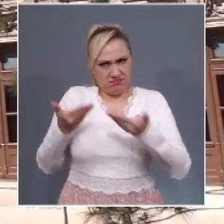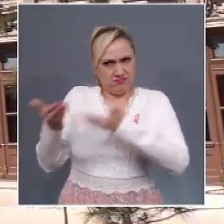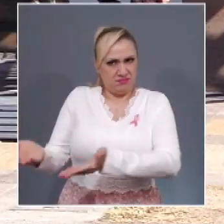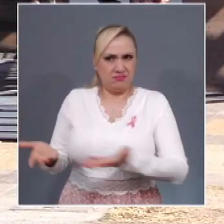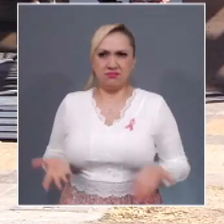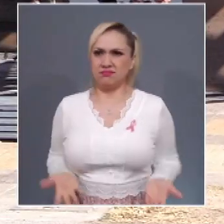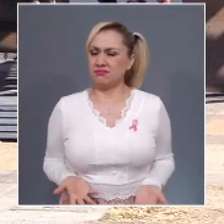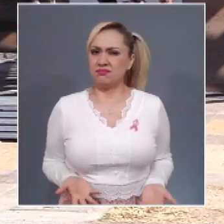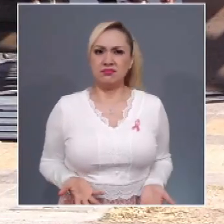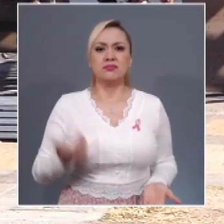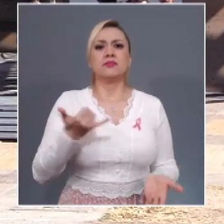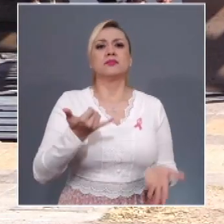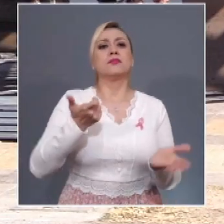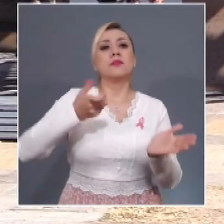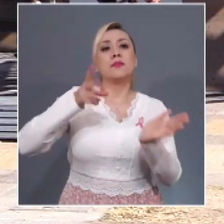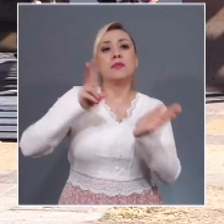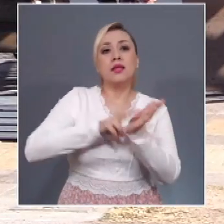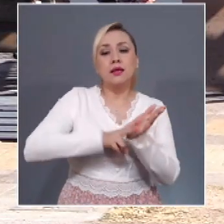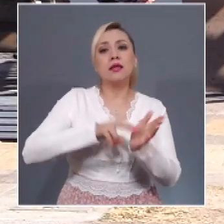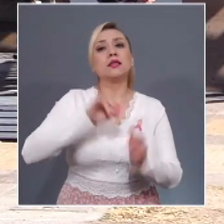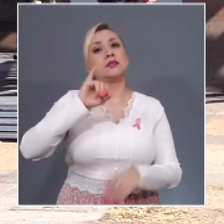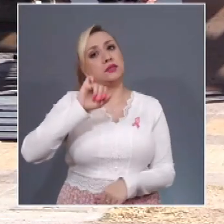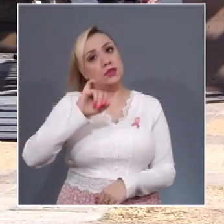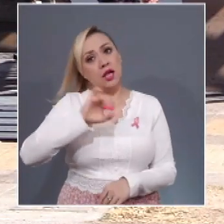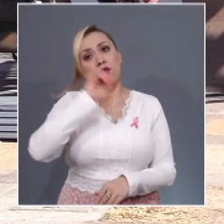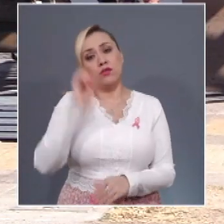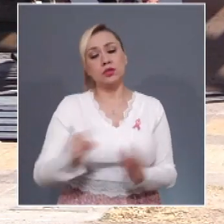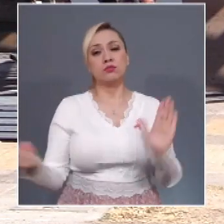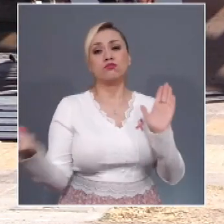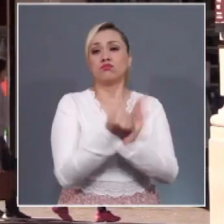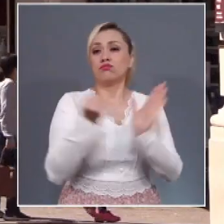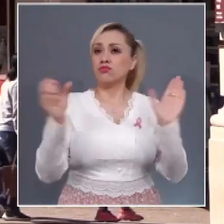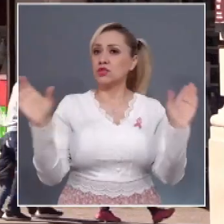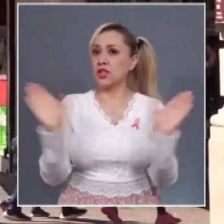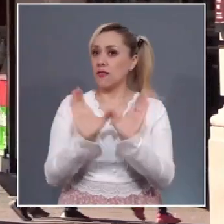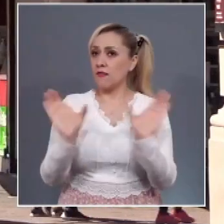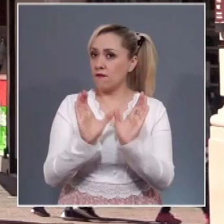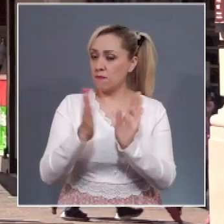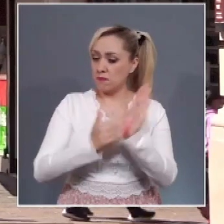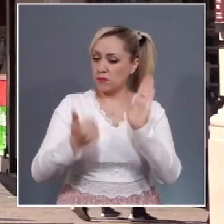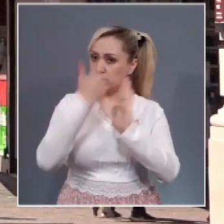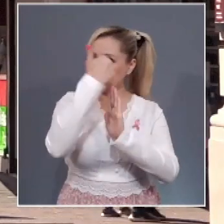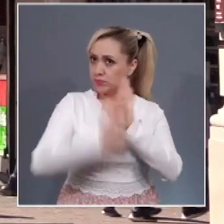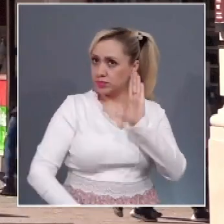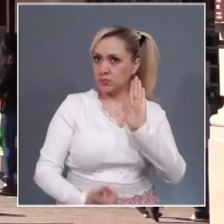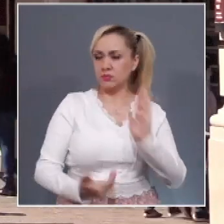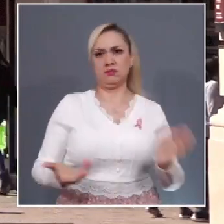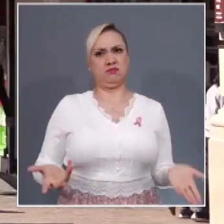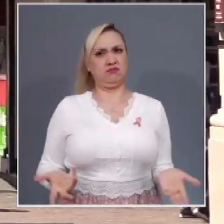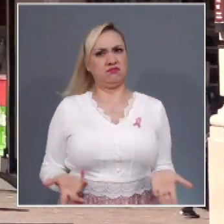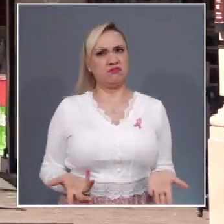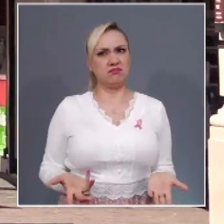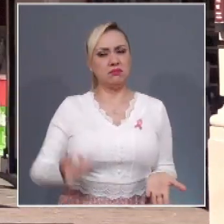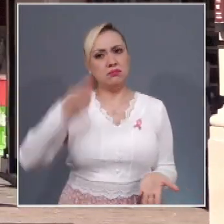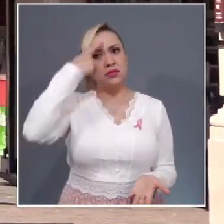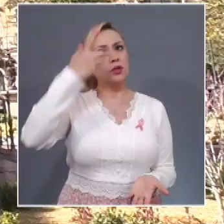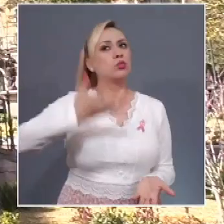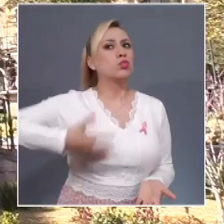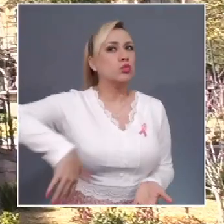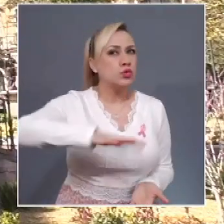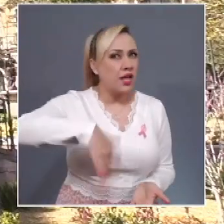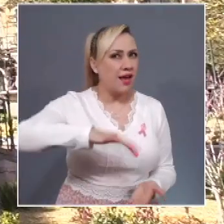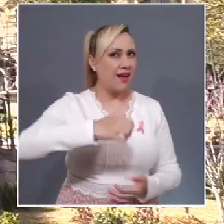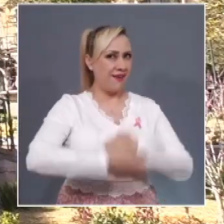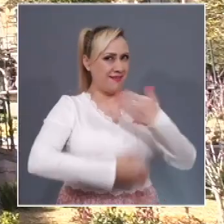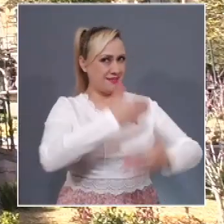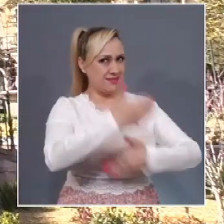implica certificar un documento. Además de que algunas de ellas establecían cuotas por búsqueda de información, lo cual